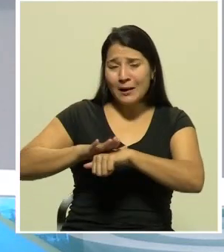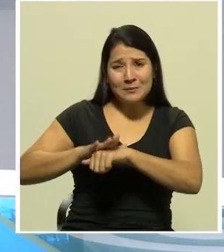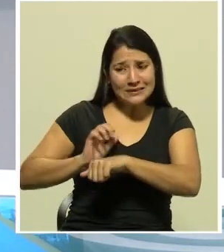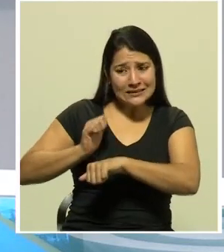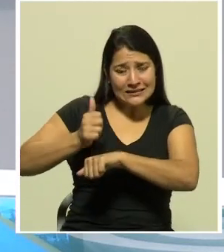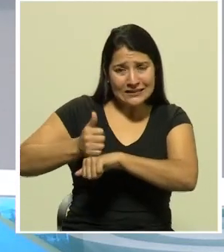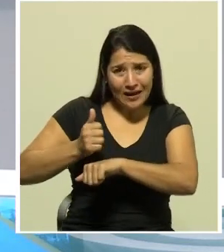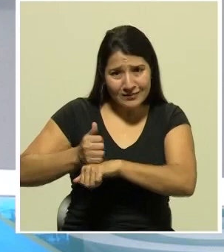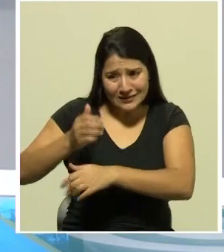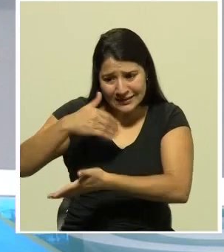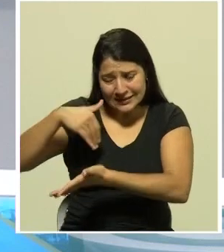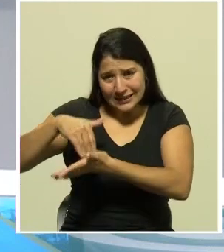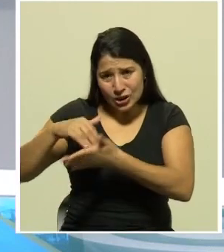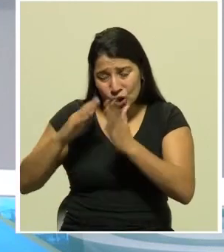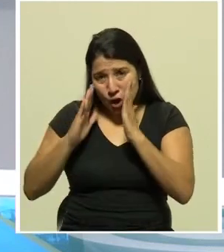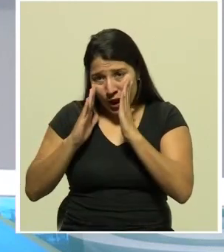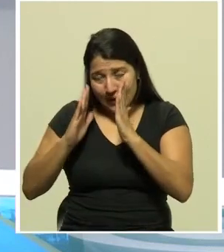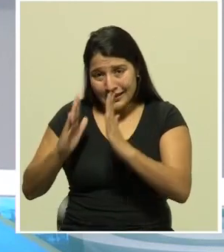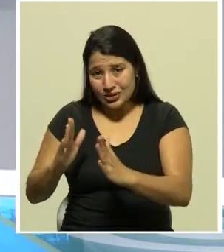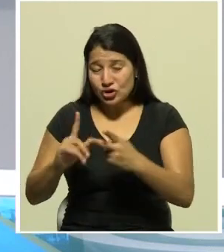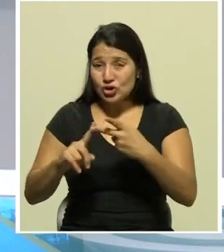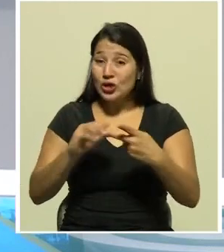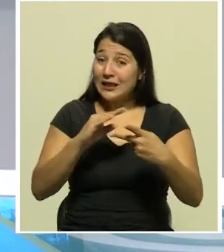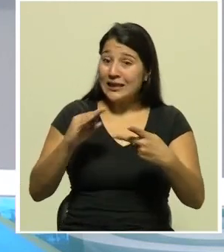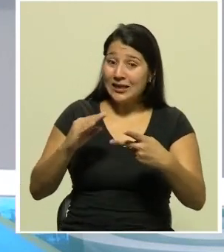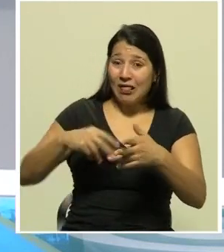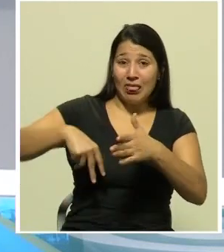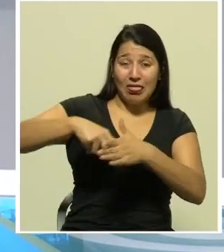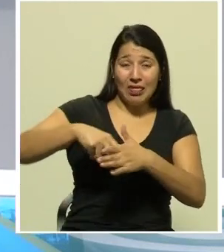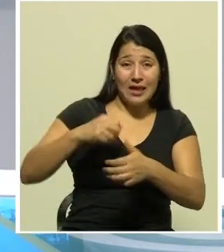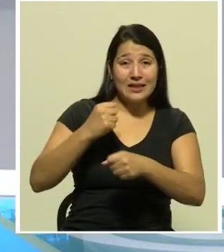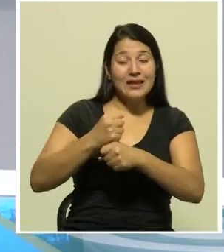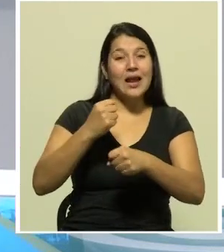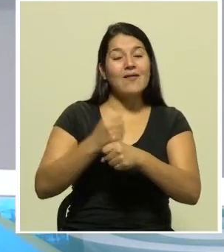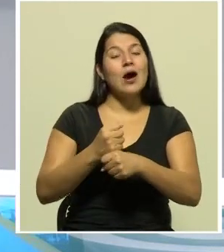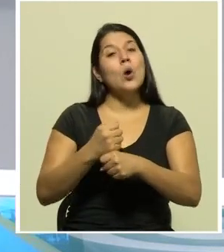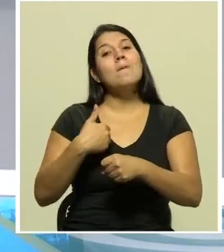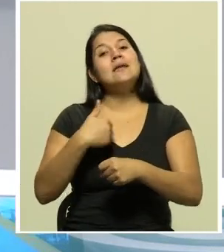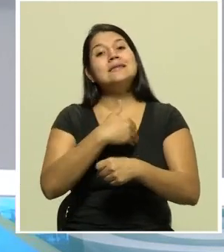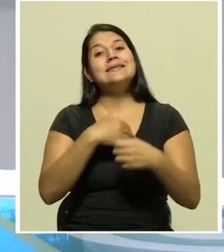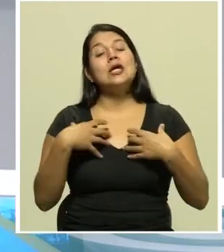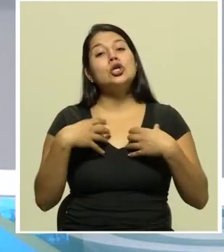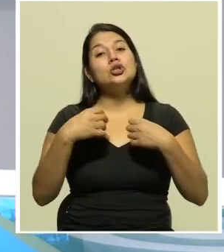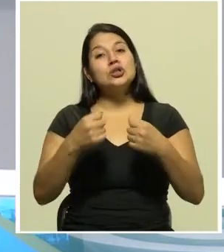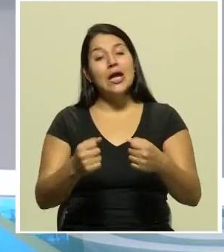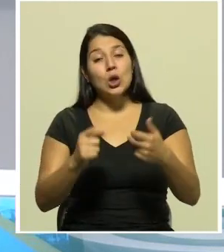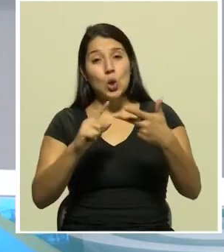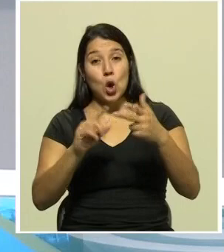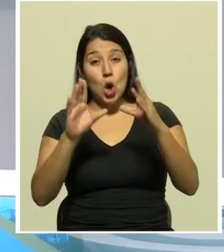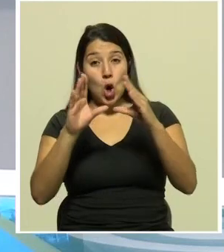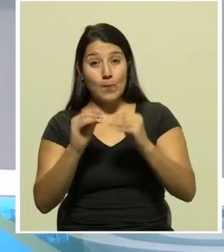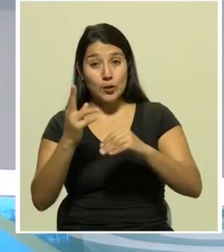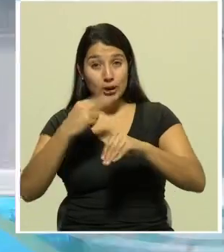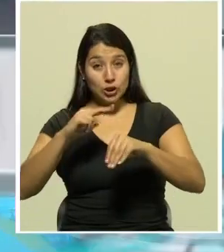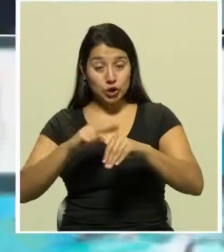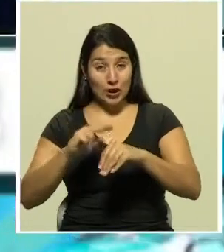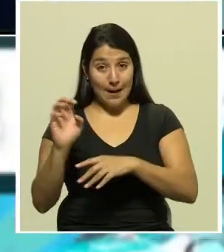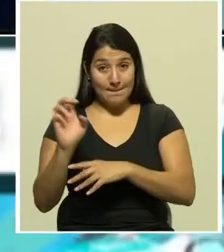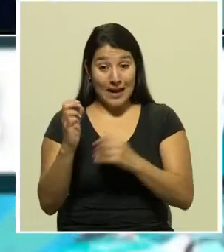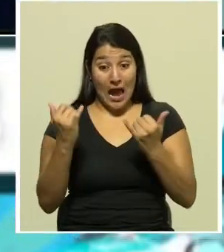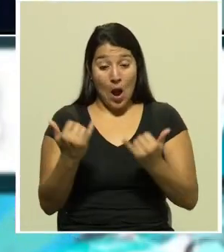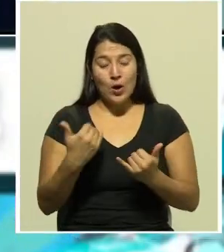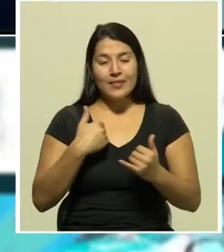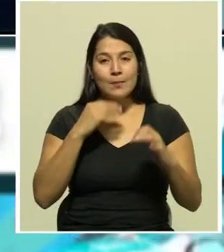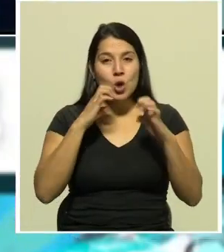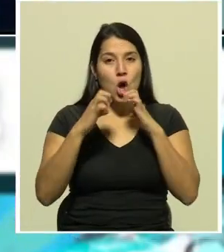del Ministerio de Salud y la Comisión Nacional de Emergencias, tenemos ahora una entrevista con el director legal de la